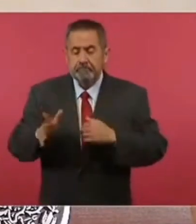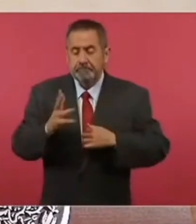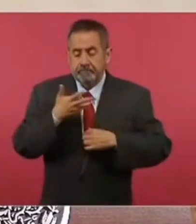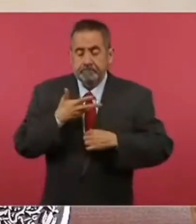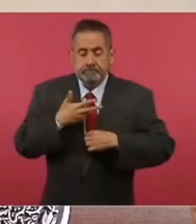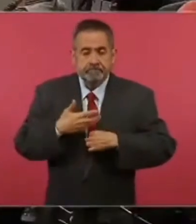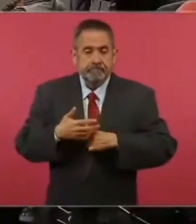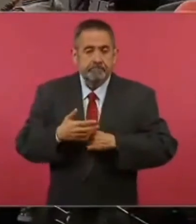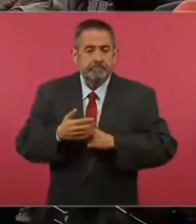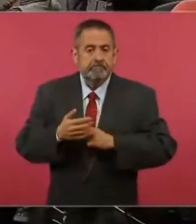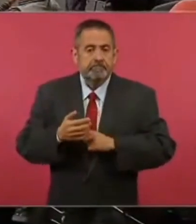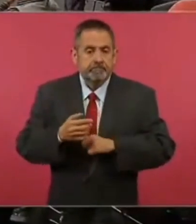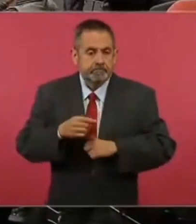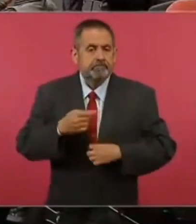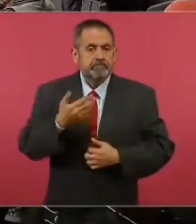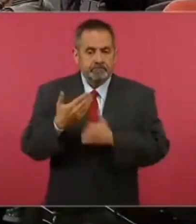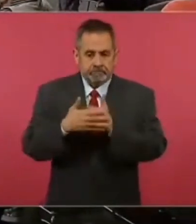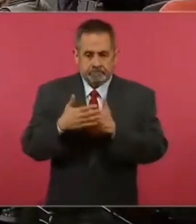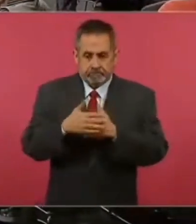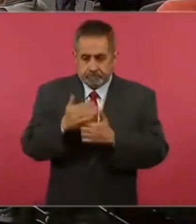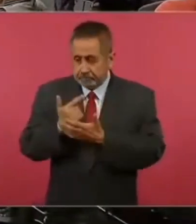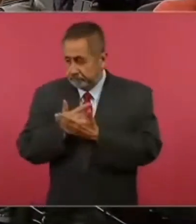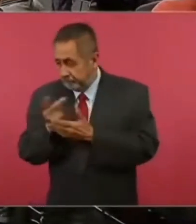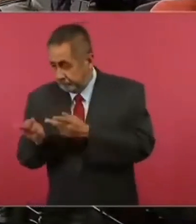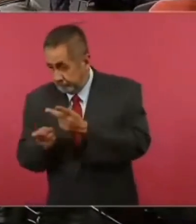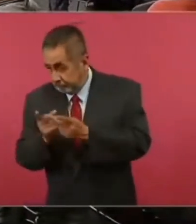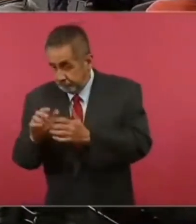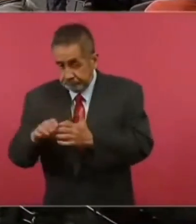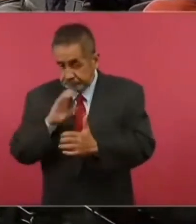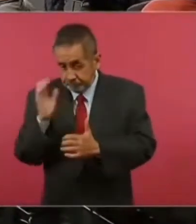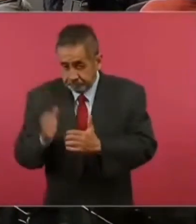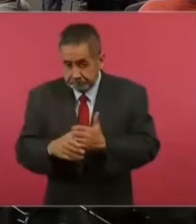adelante, cuando terminemos de hacer el censo.